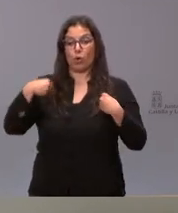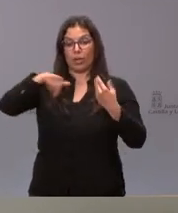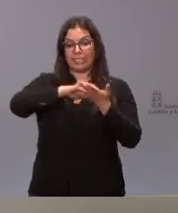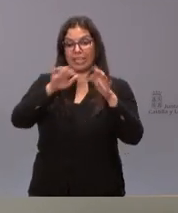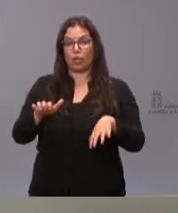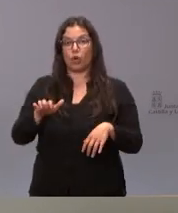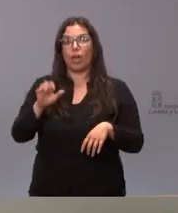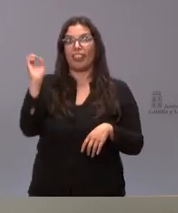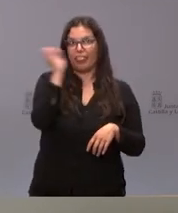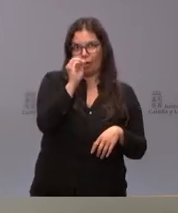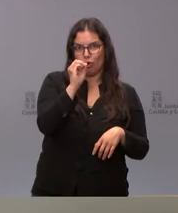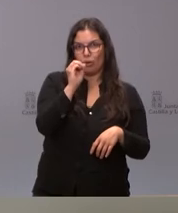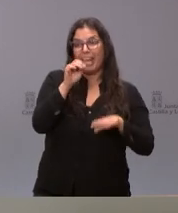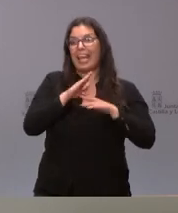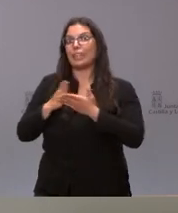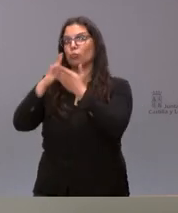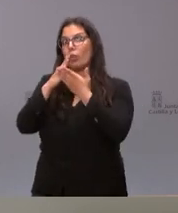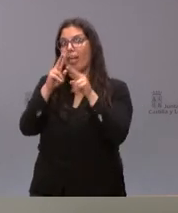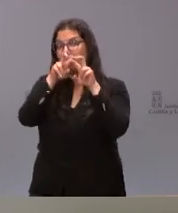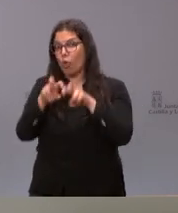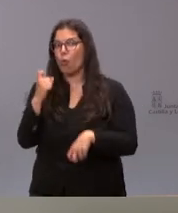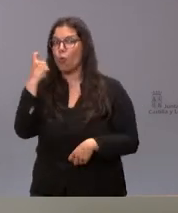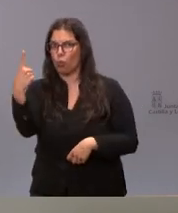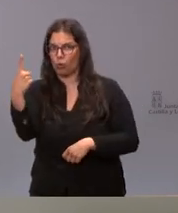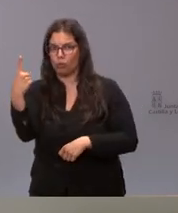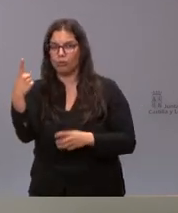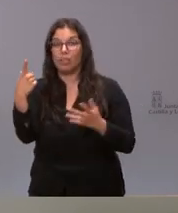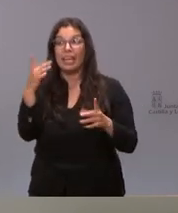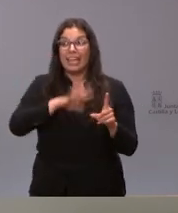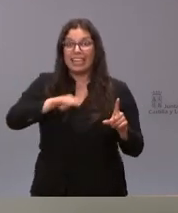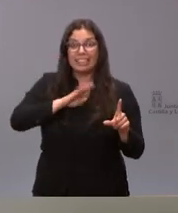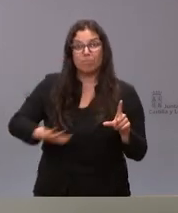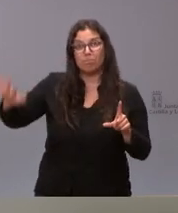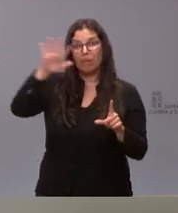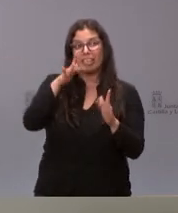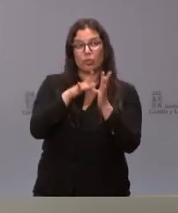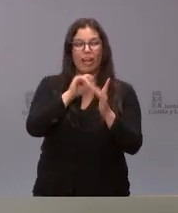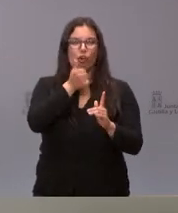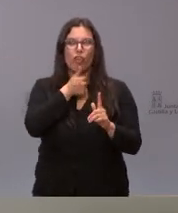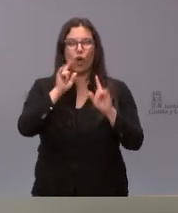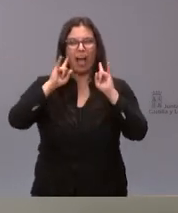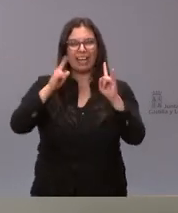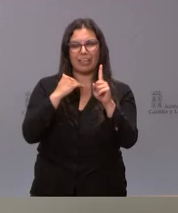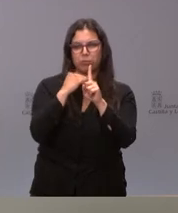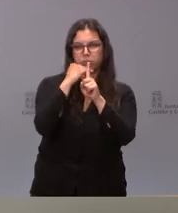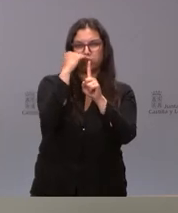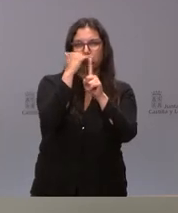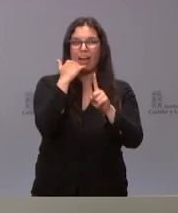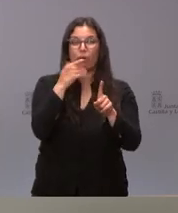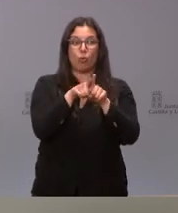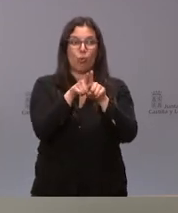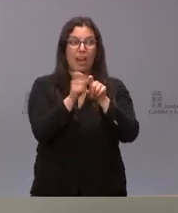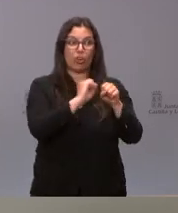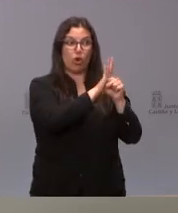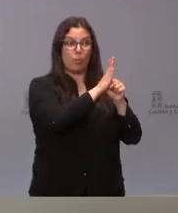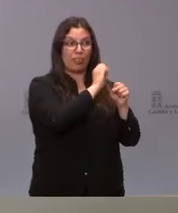uno y por tanto no se está aplicando como tal en el contexto nacional un código de alertas comparable a aquel del COVID-19